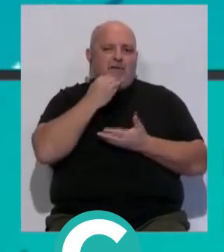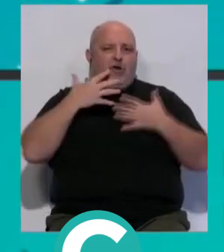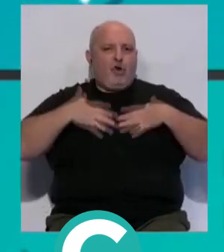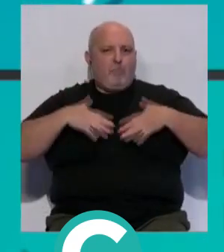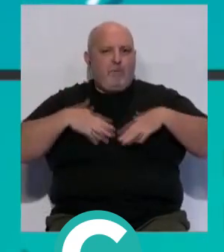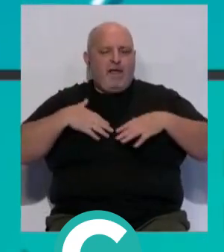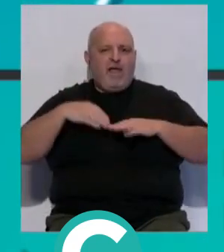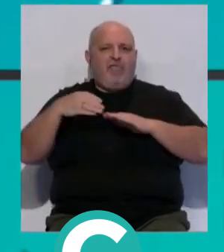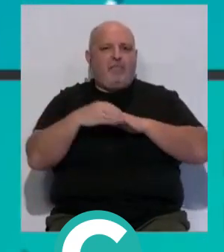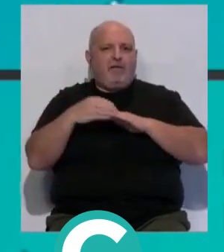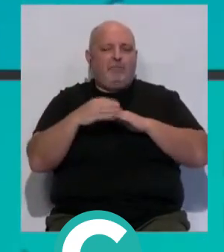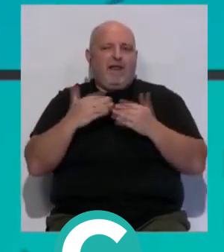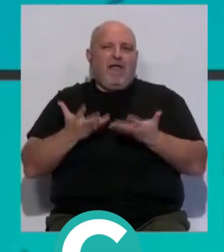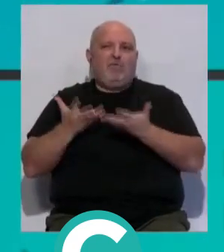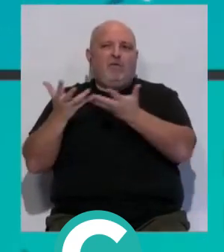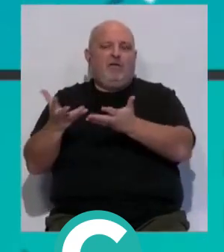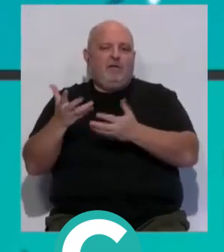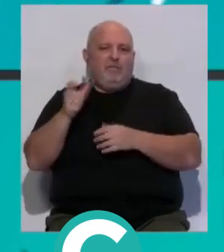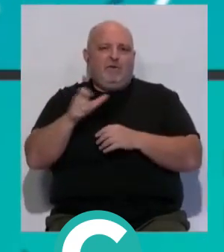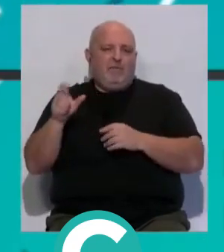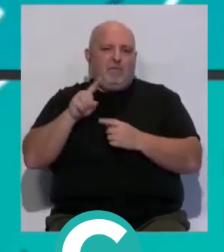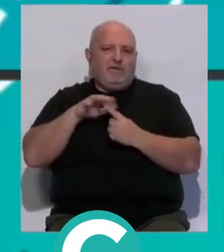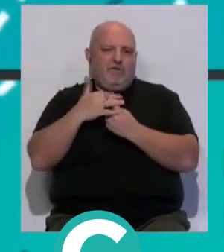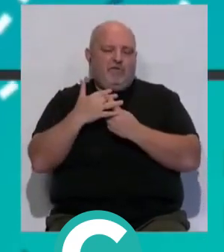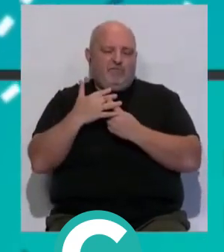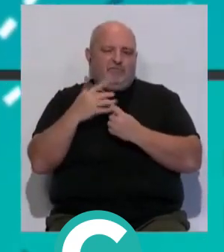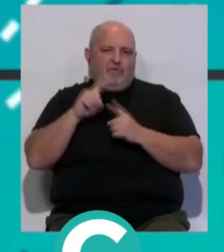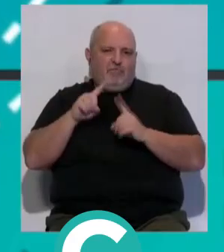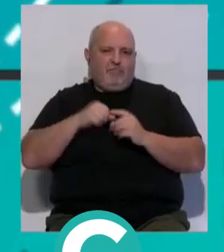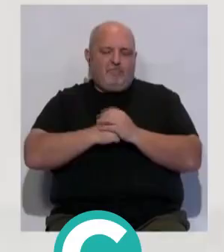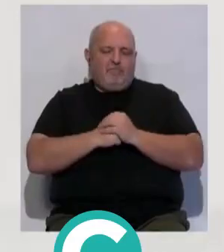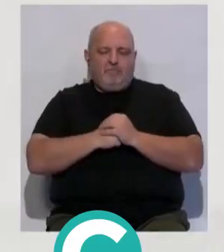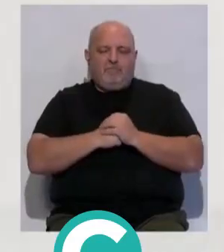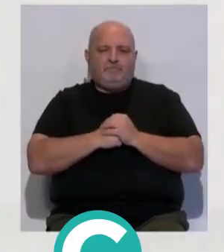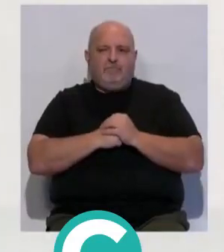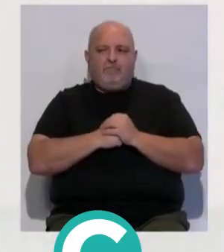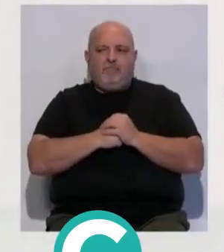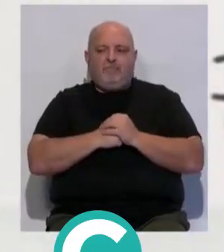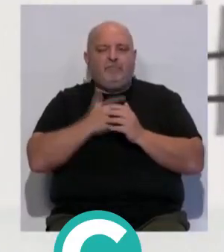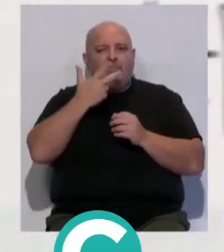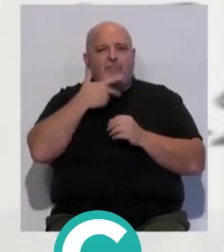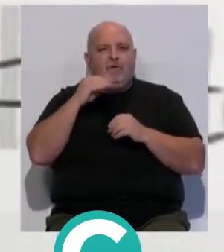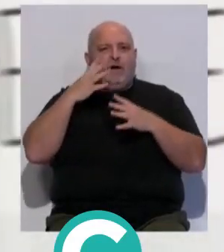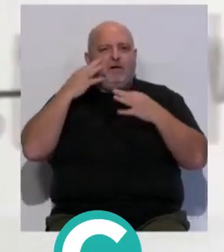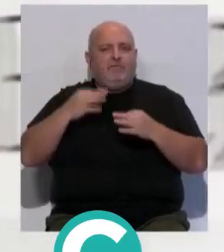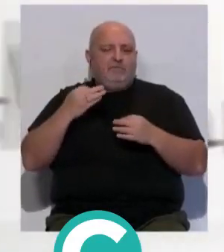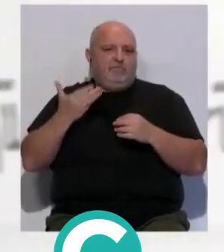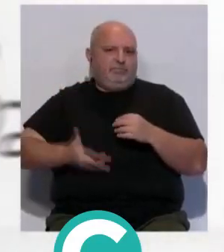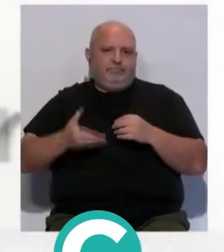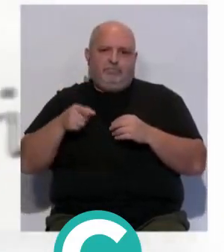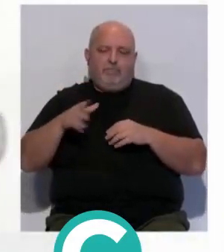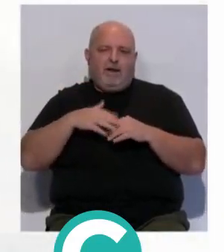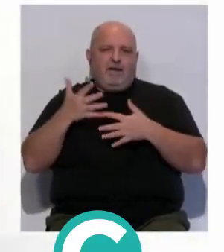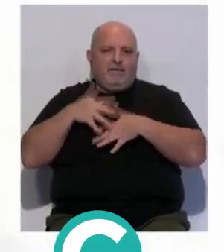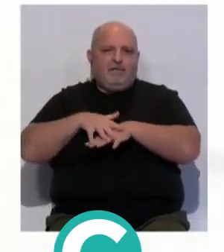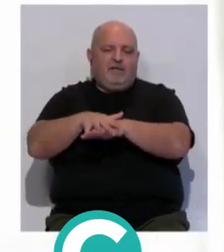ropa y calzado para ayudar a los más desfavorecidos del barrio. Conocer la realidad es fundamental para